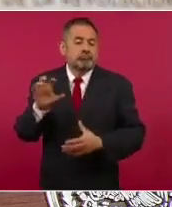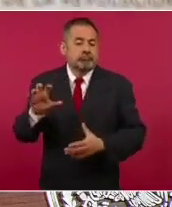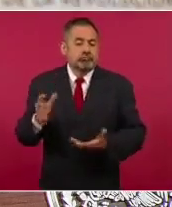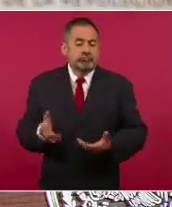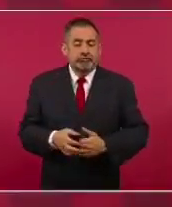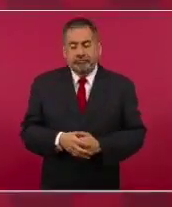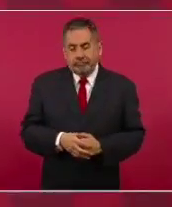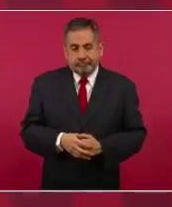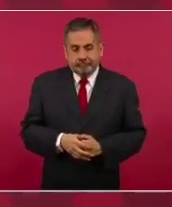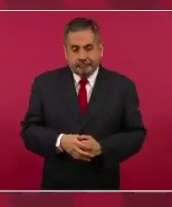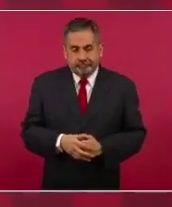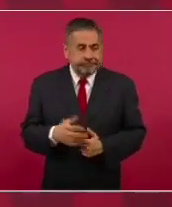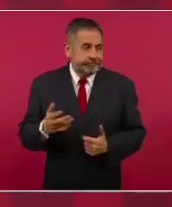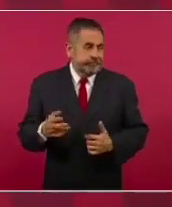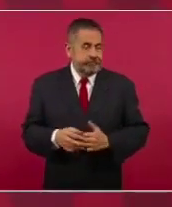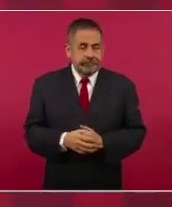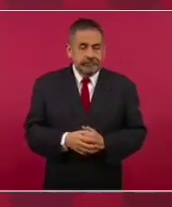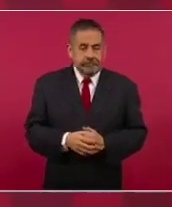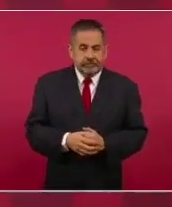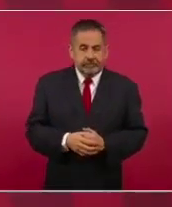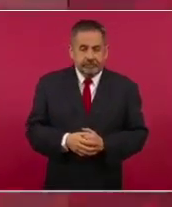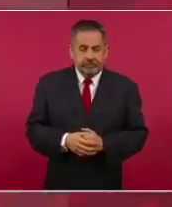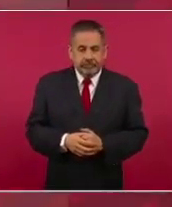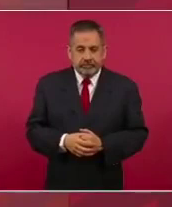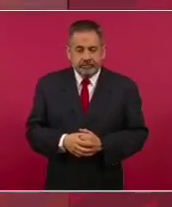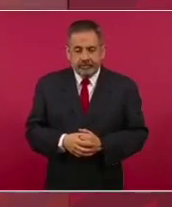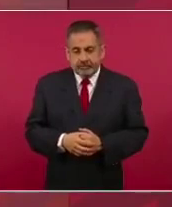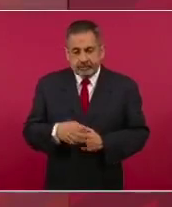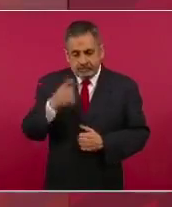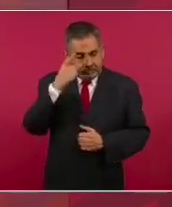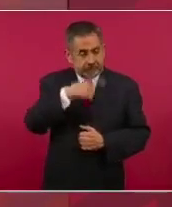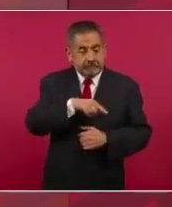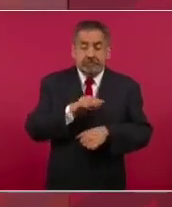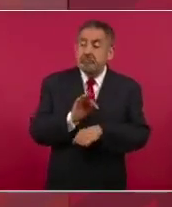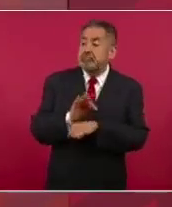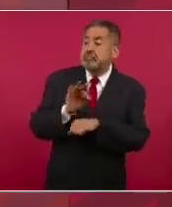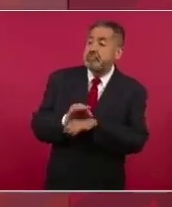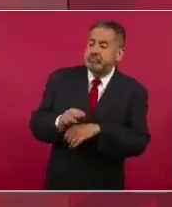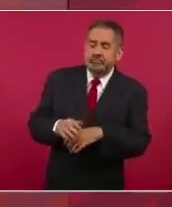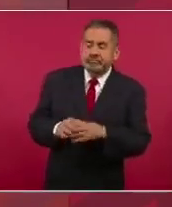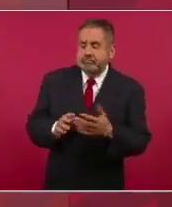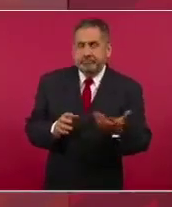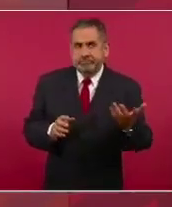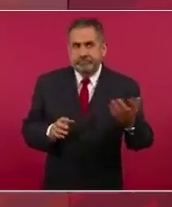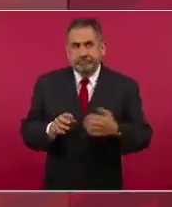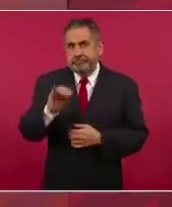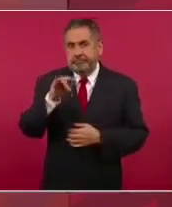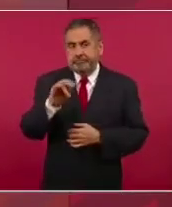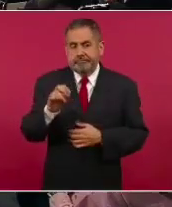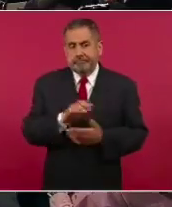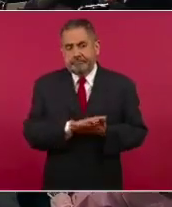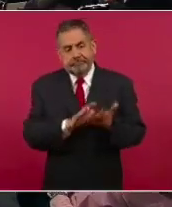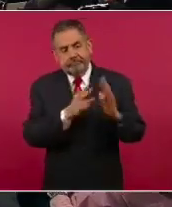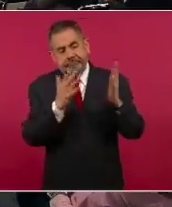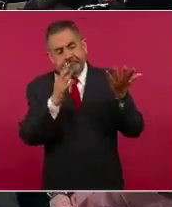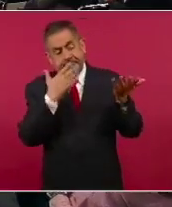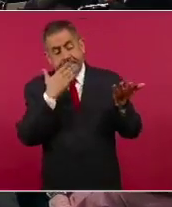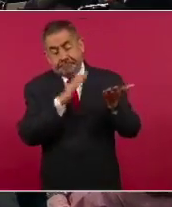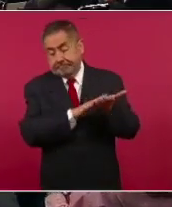O esto por la defensa, aline, aplauso.